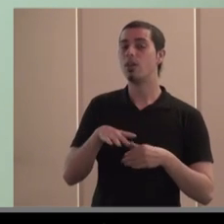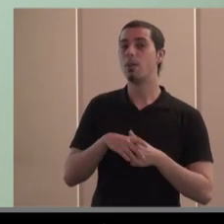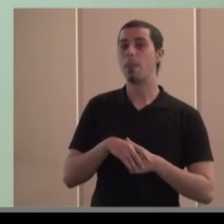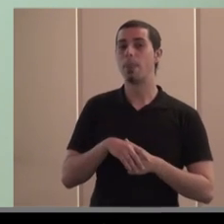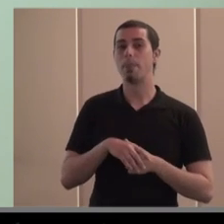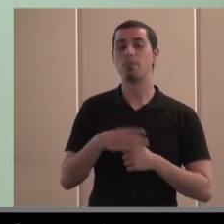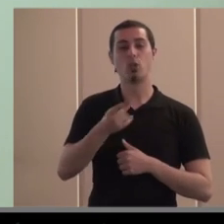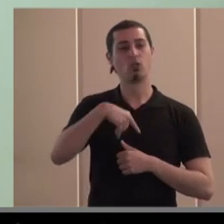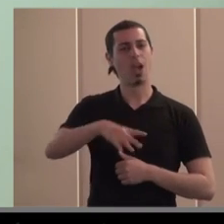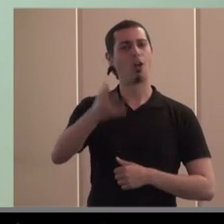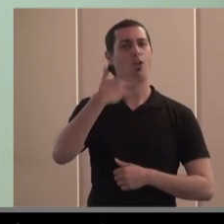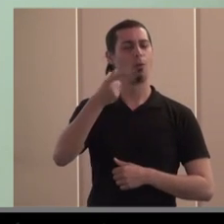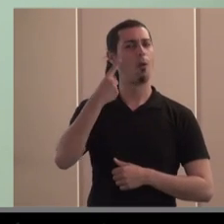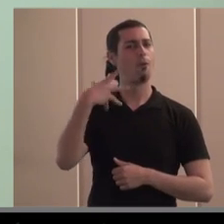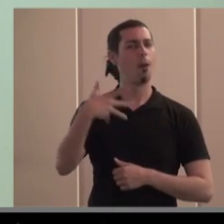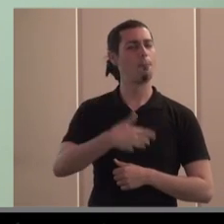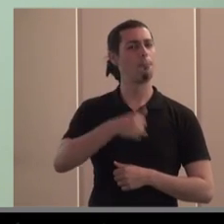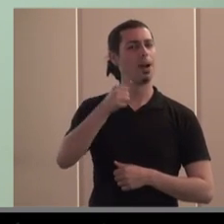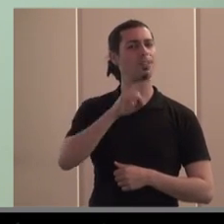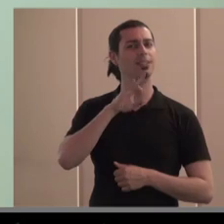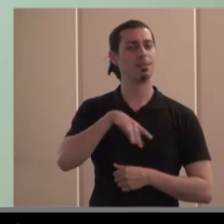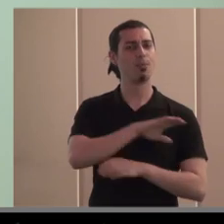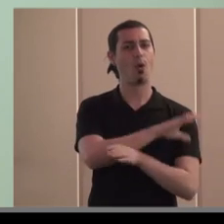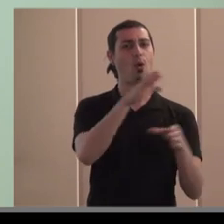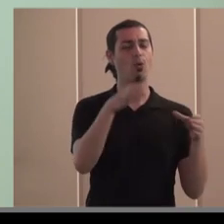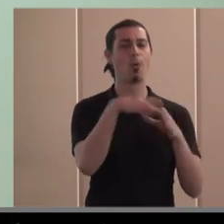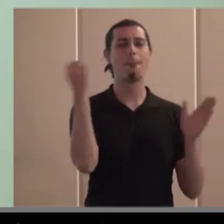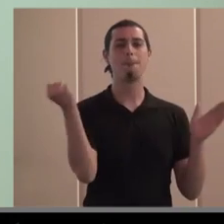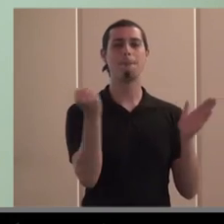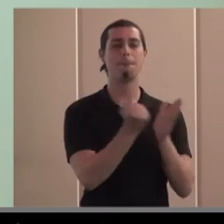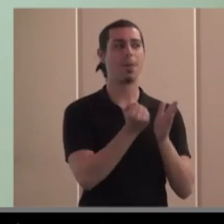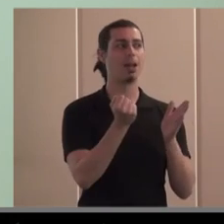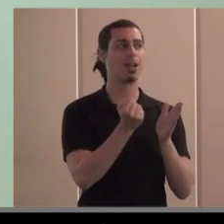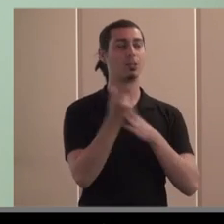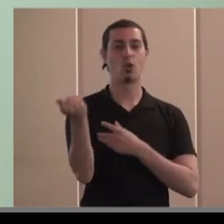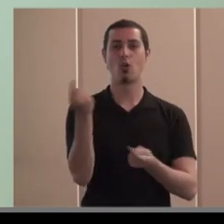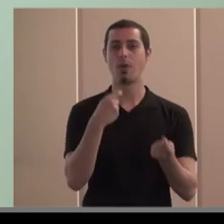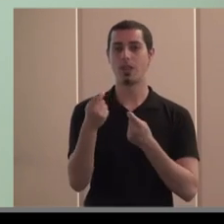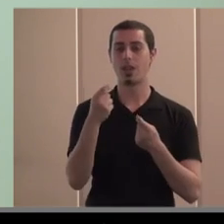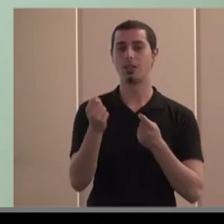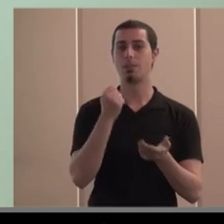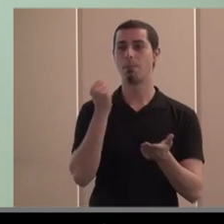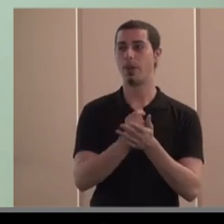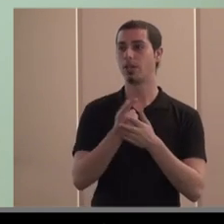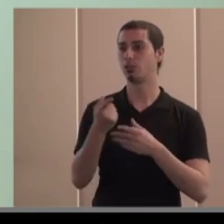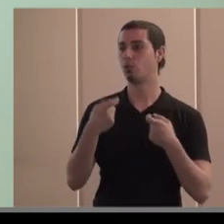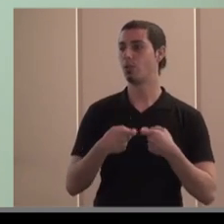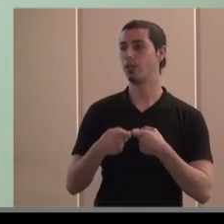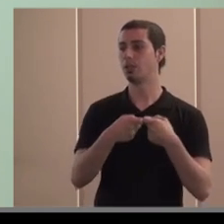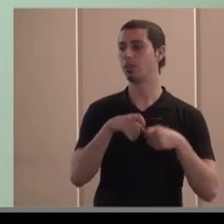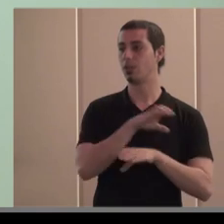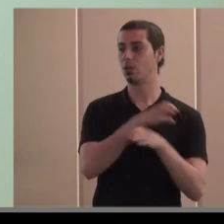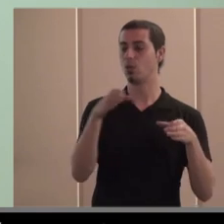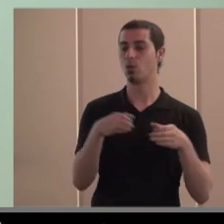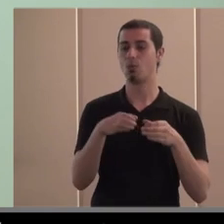somos más conocidos afortunadamente por los grupos por la marca específicas comerciales que por las marcas cooperativas que por el propio grupo porque el